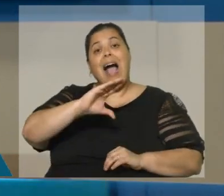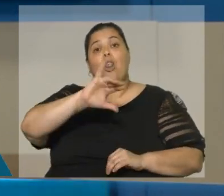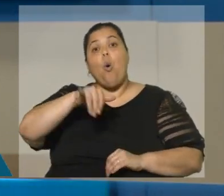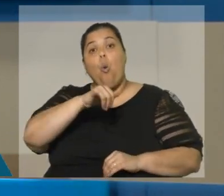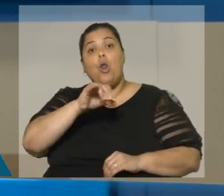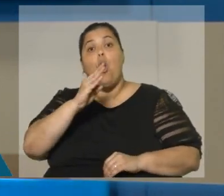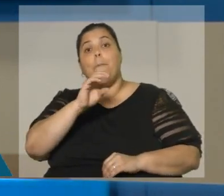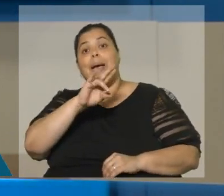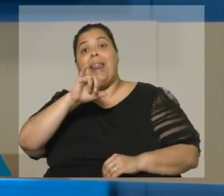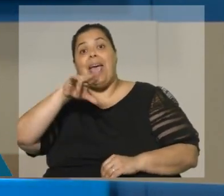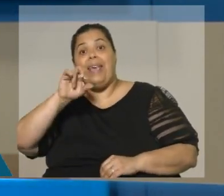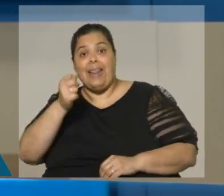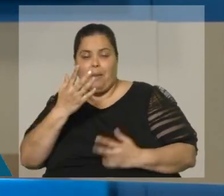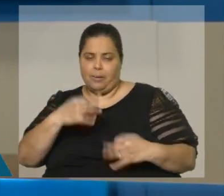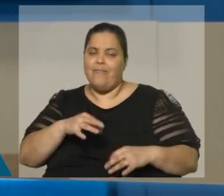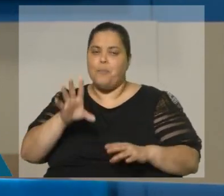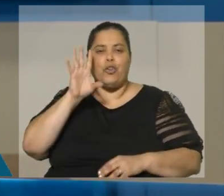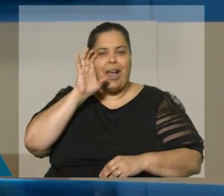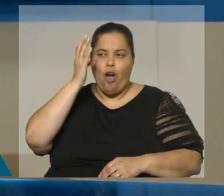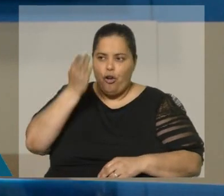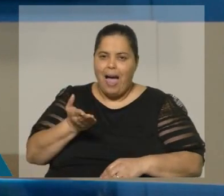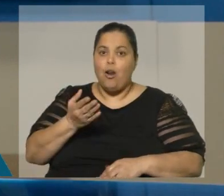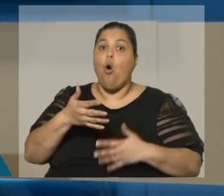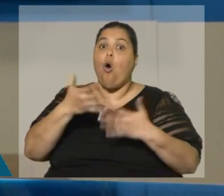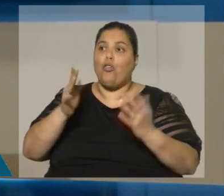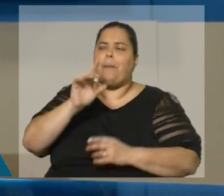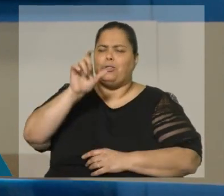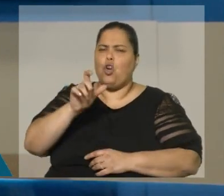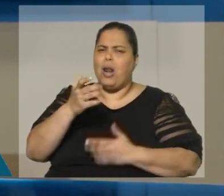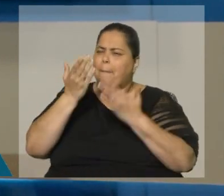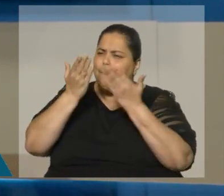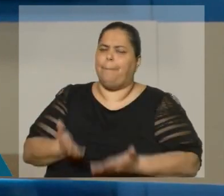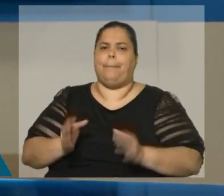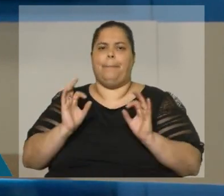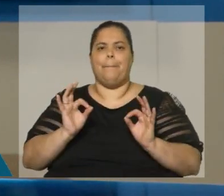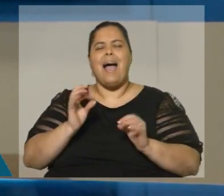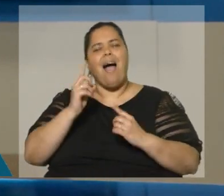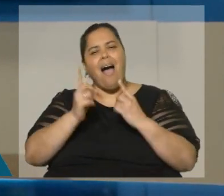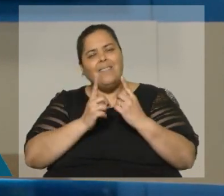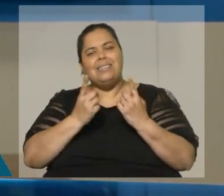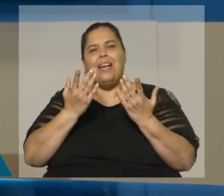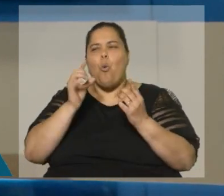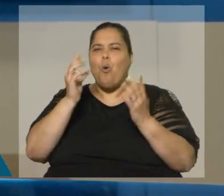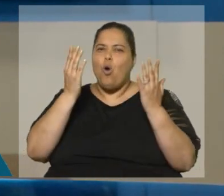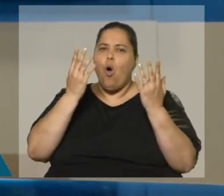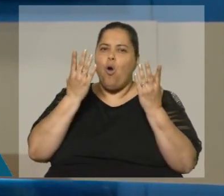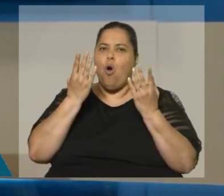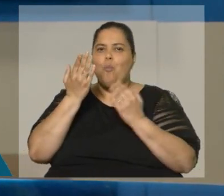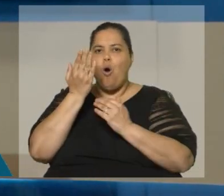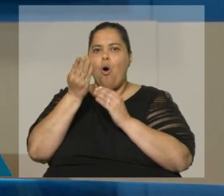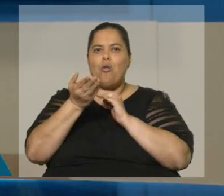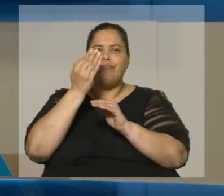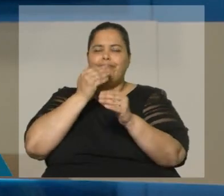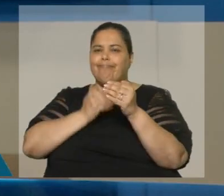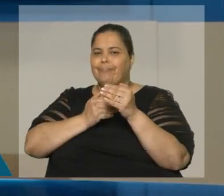menos. Otra gran personalidad, a veces, yo no diría apagada, pero a veces ocupando un segundo plano frente